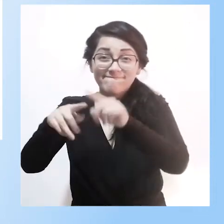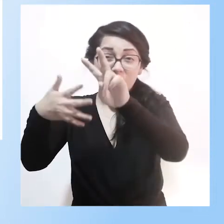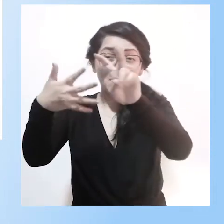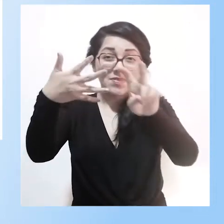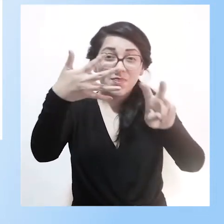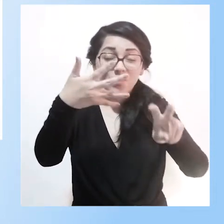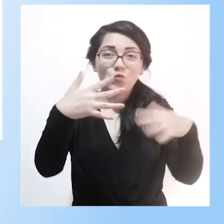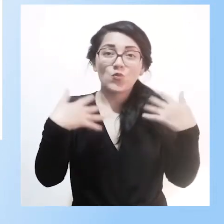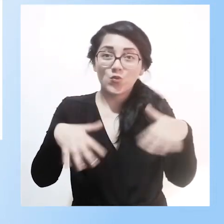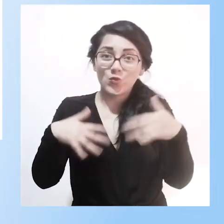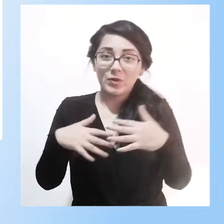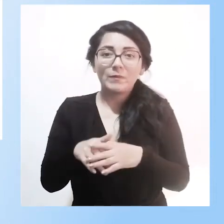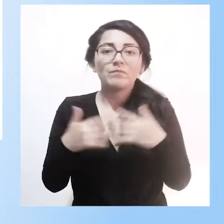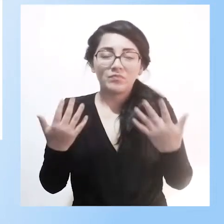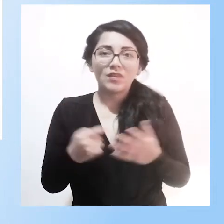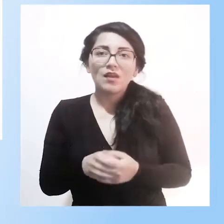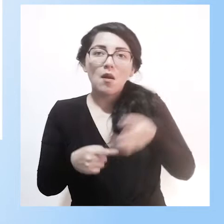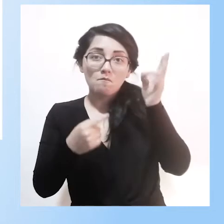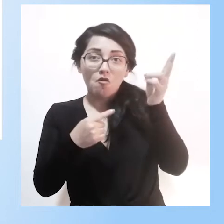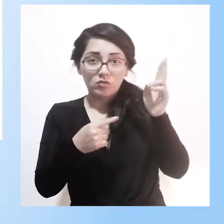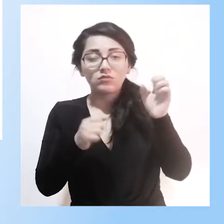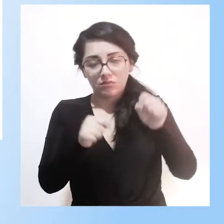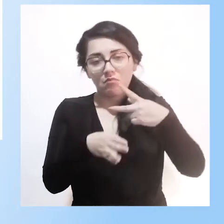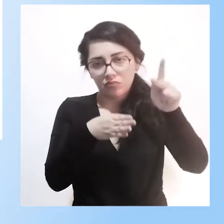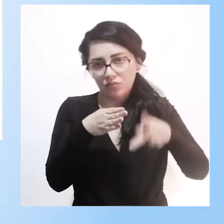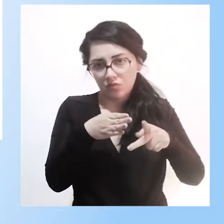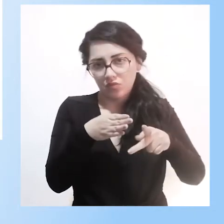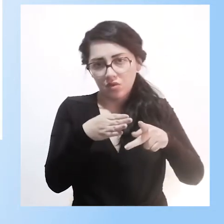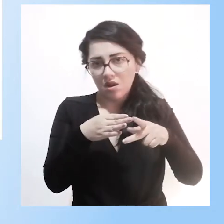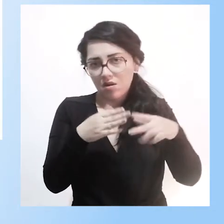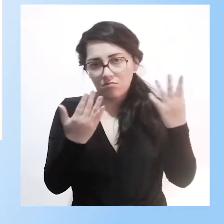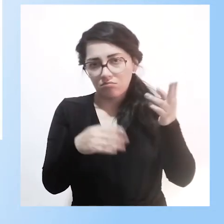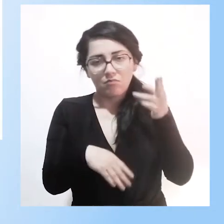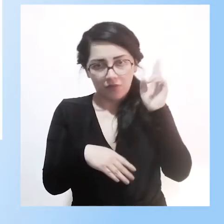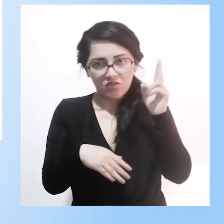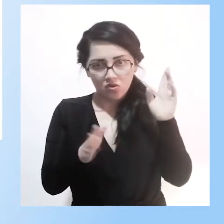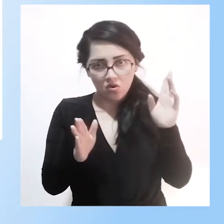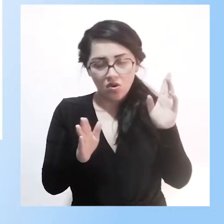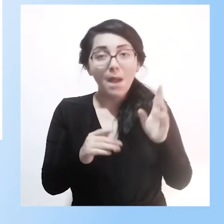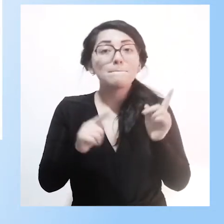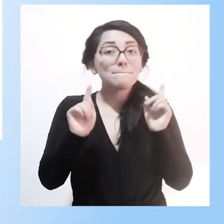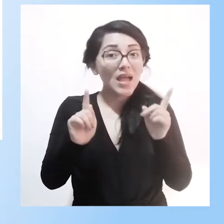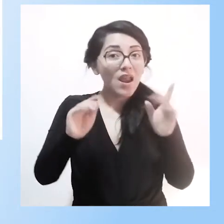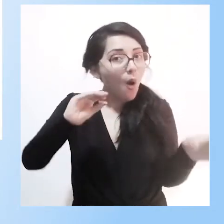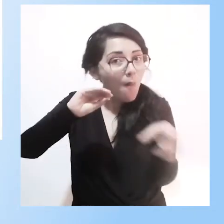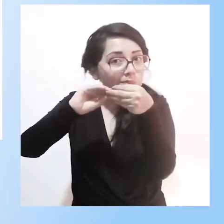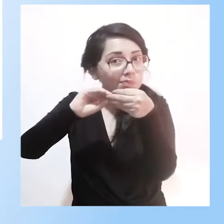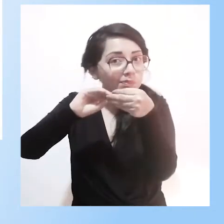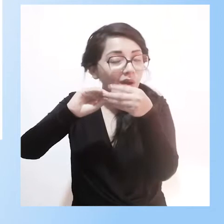supuesto que este docente es maestro común, general, y además tiene